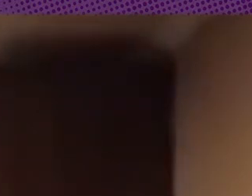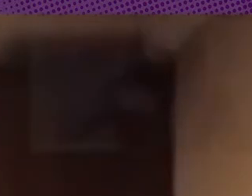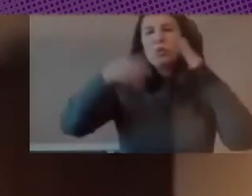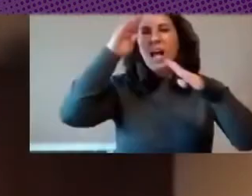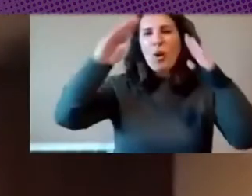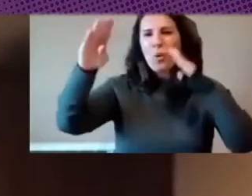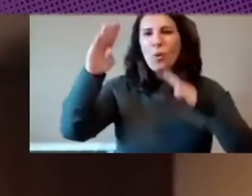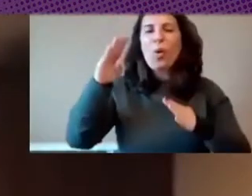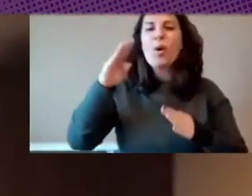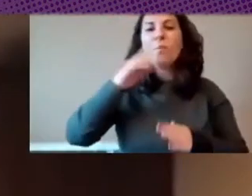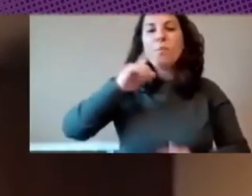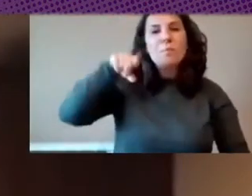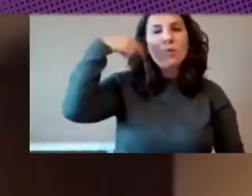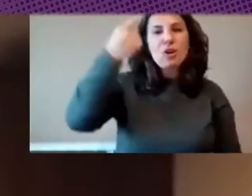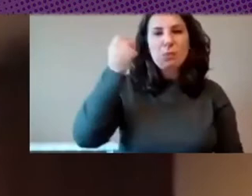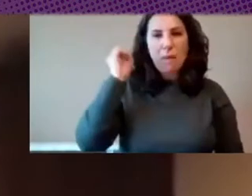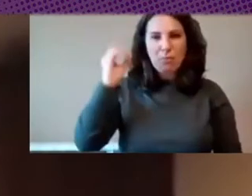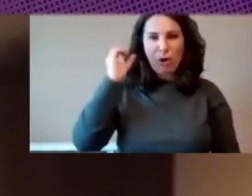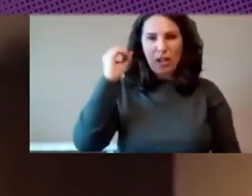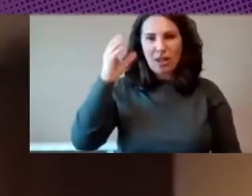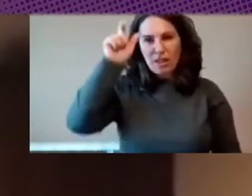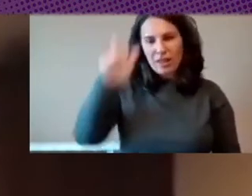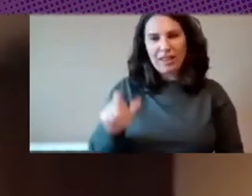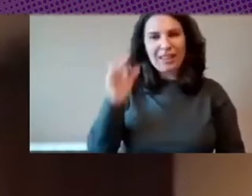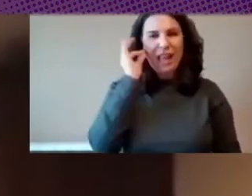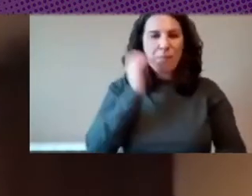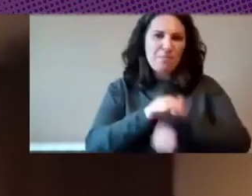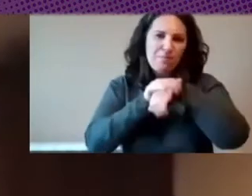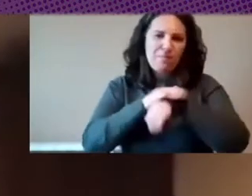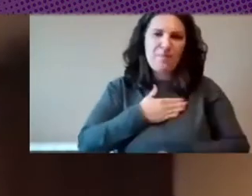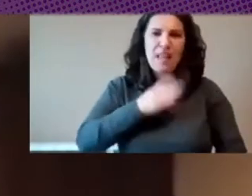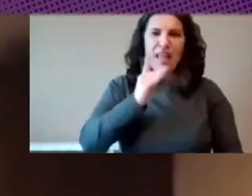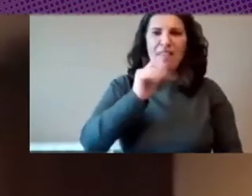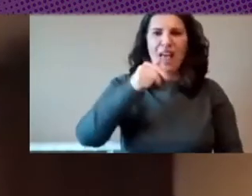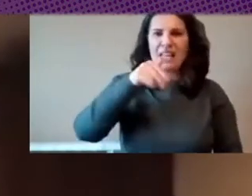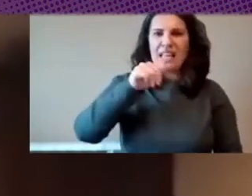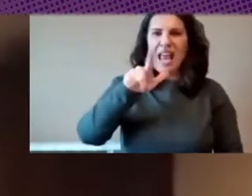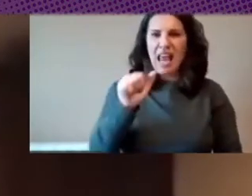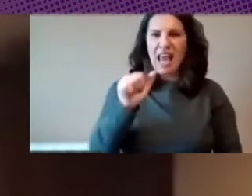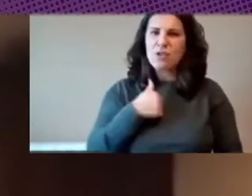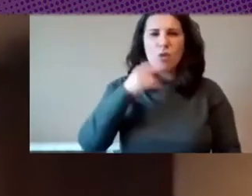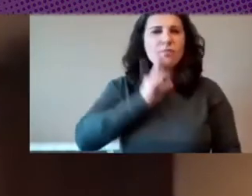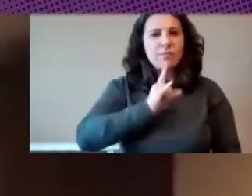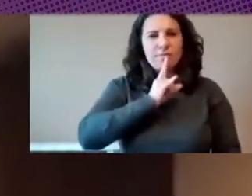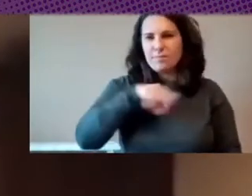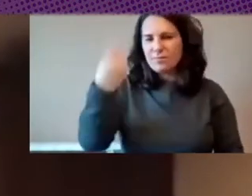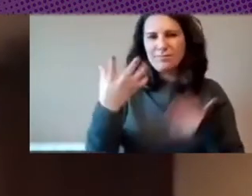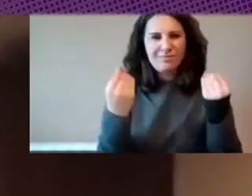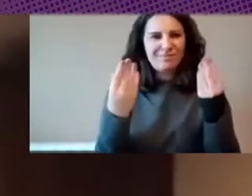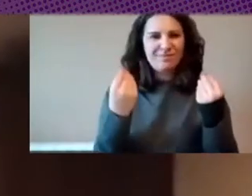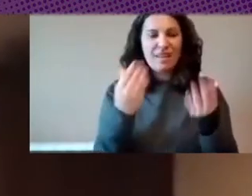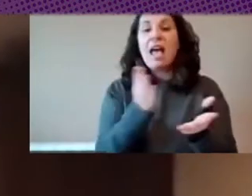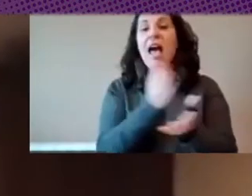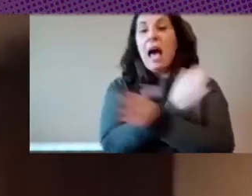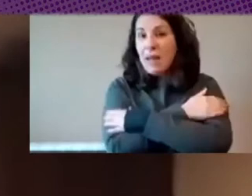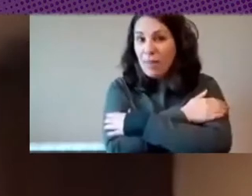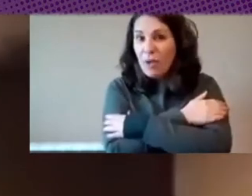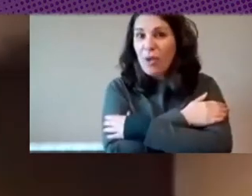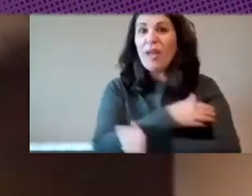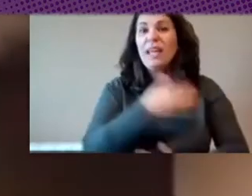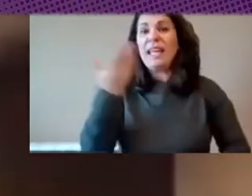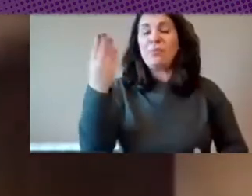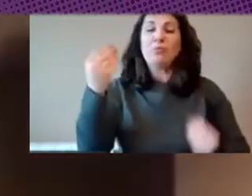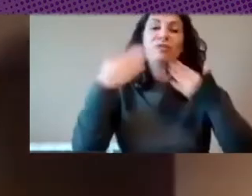también a la próxima ponente mi amiga Daniela Gabor aquí admiro muchísimo un abrazo y